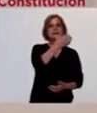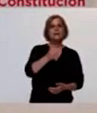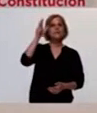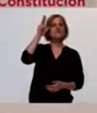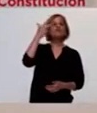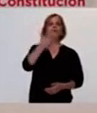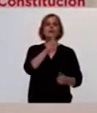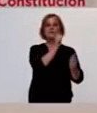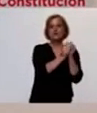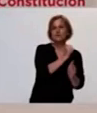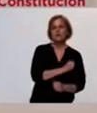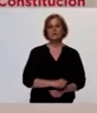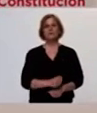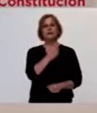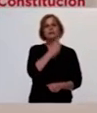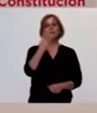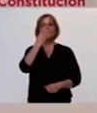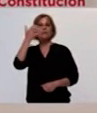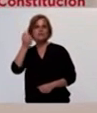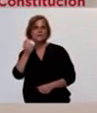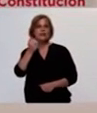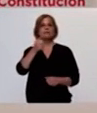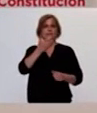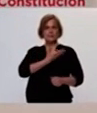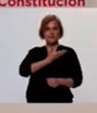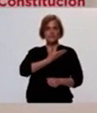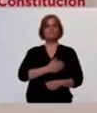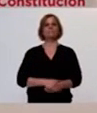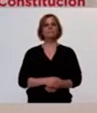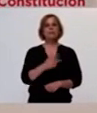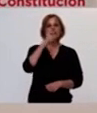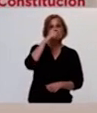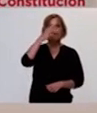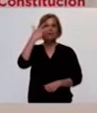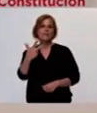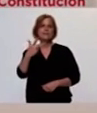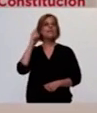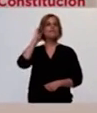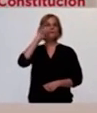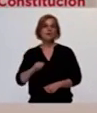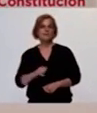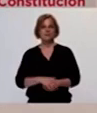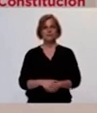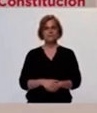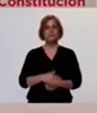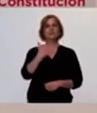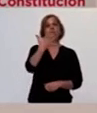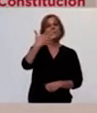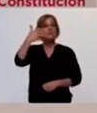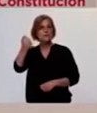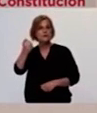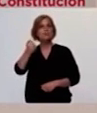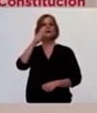683 en Rosario, 146 en Santa Fe, 73 en Villa Gobernador Galvez, 56